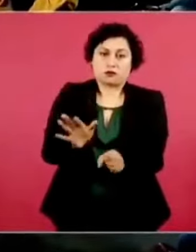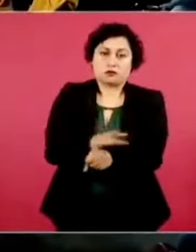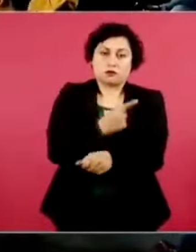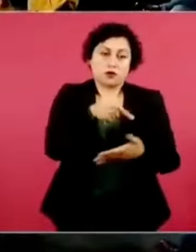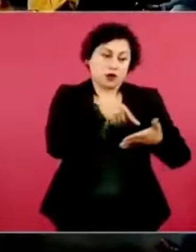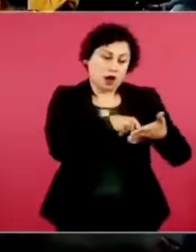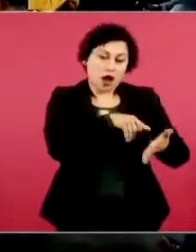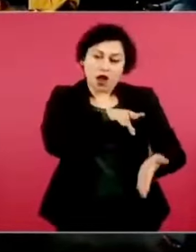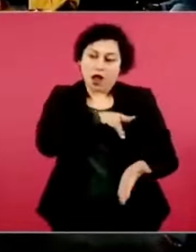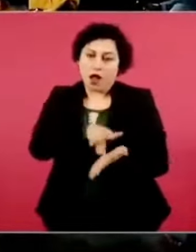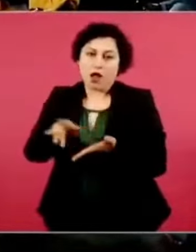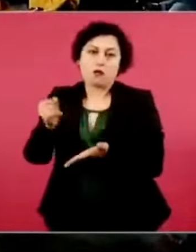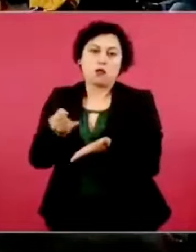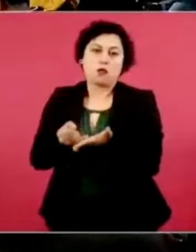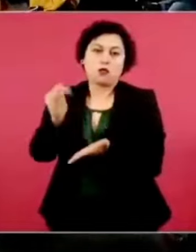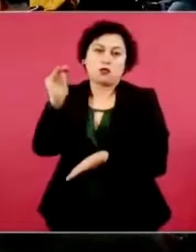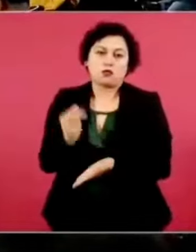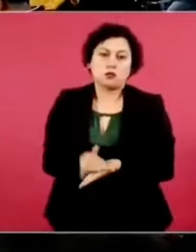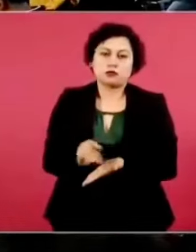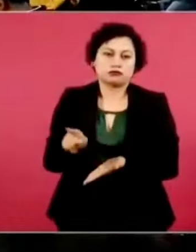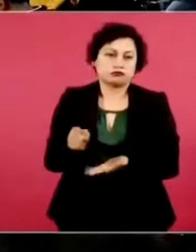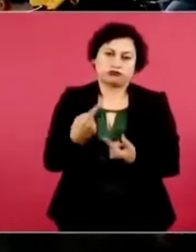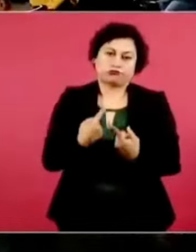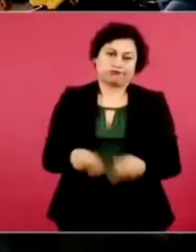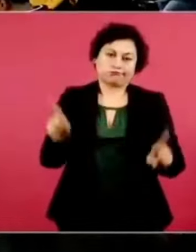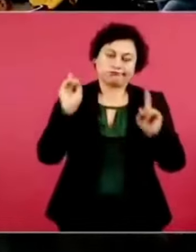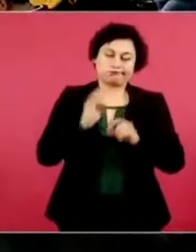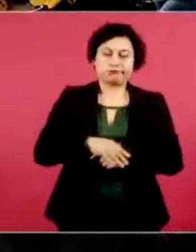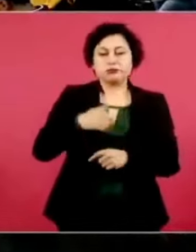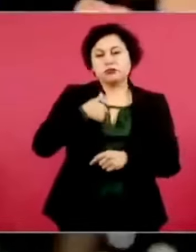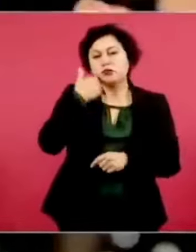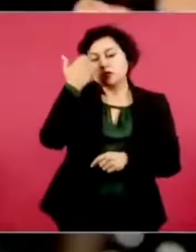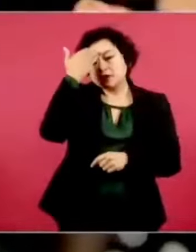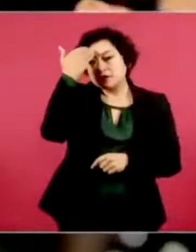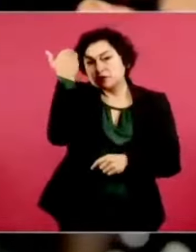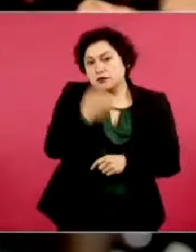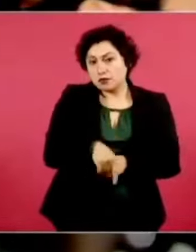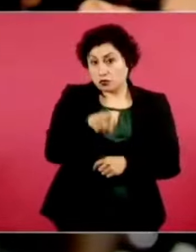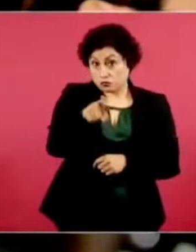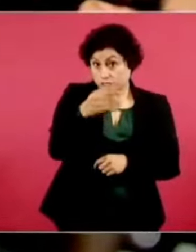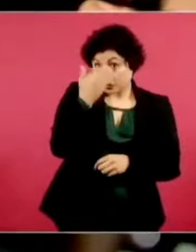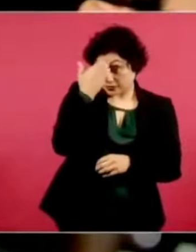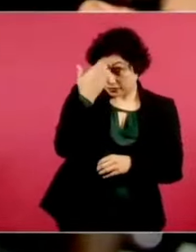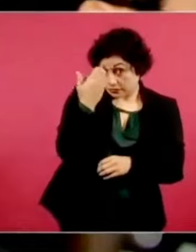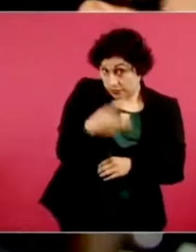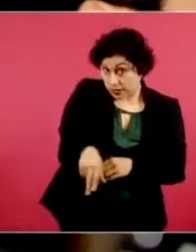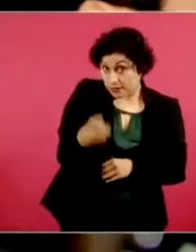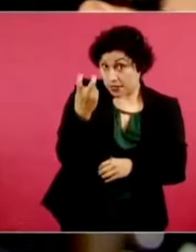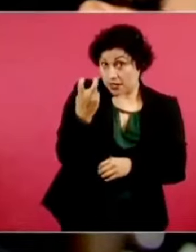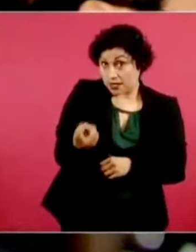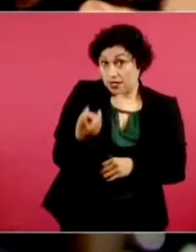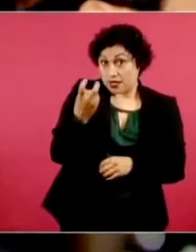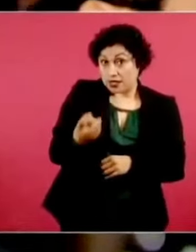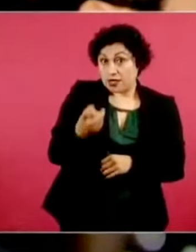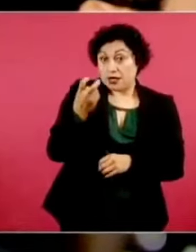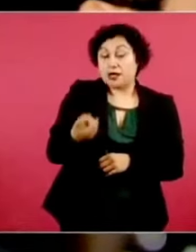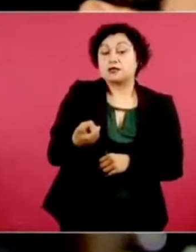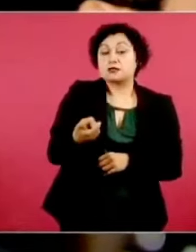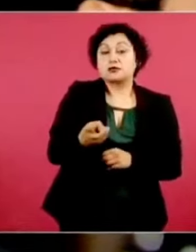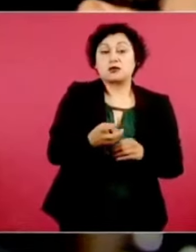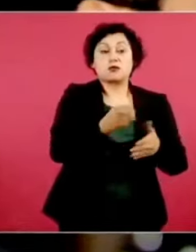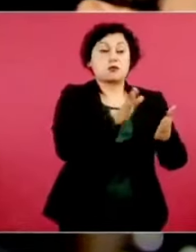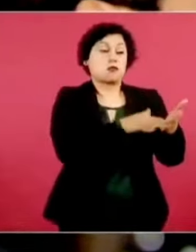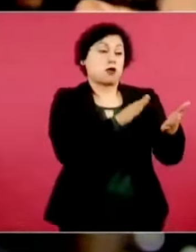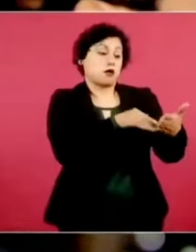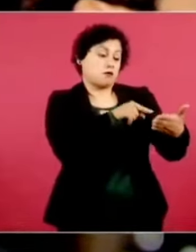esta construcción. Yo quisiera saber, Presidente, si usted tiene conocimiento de que no se llevó a cabo esta misma obra que era